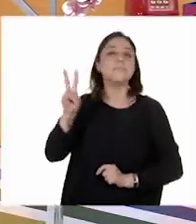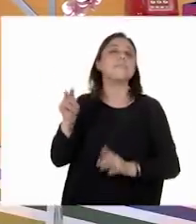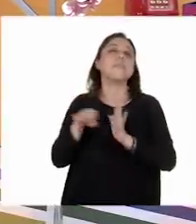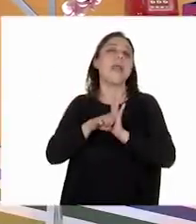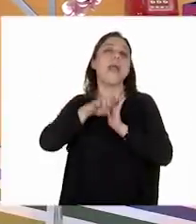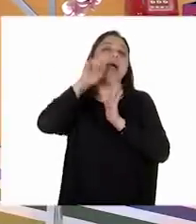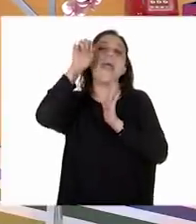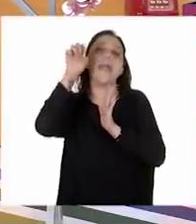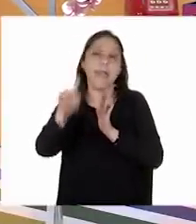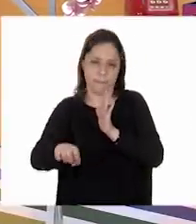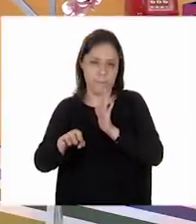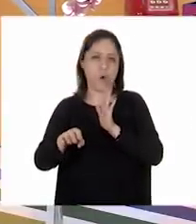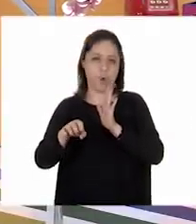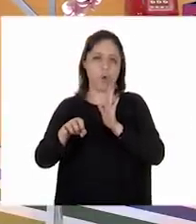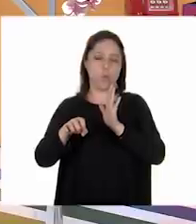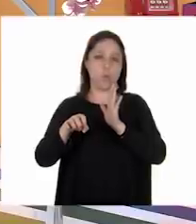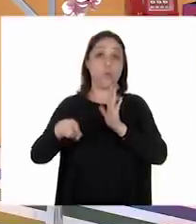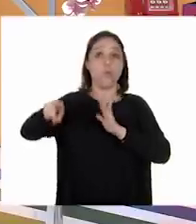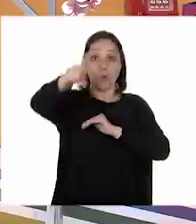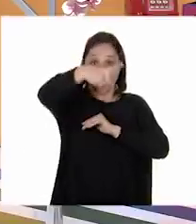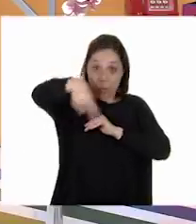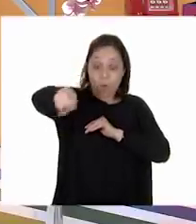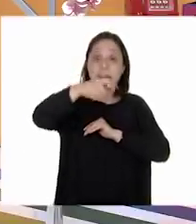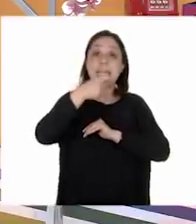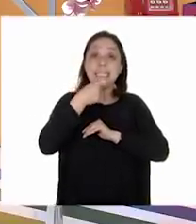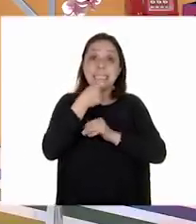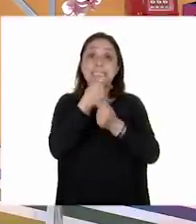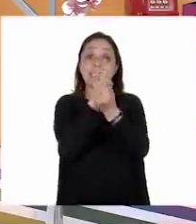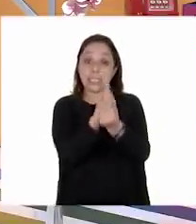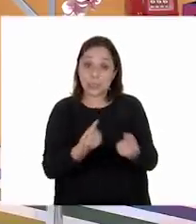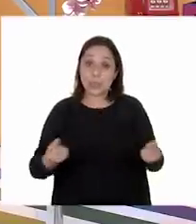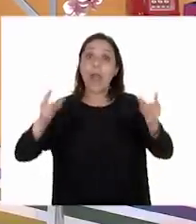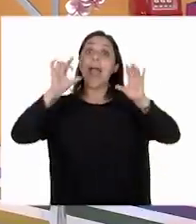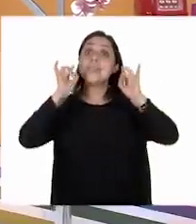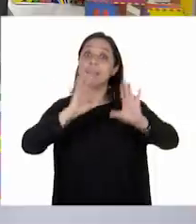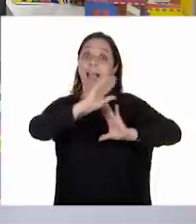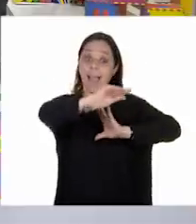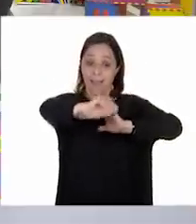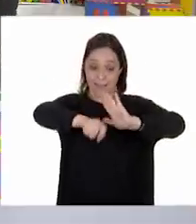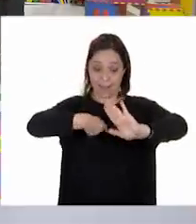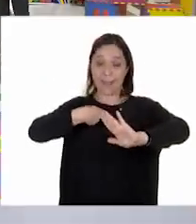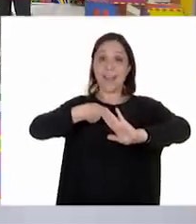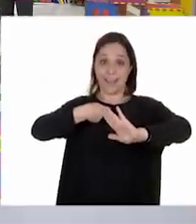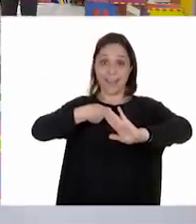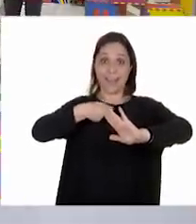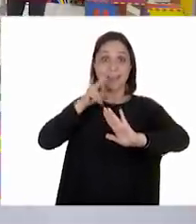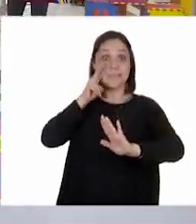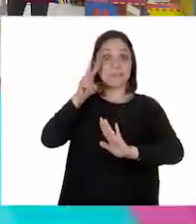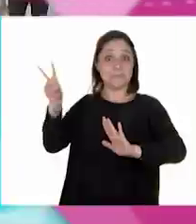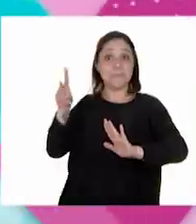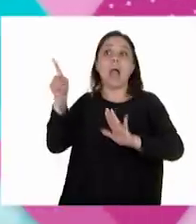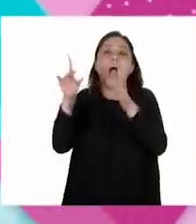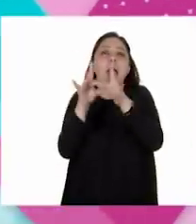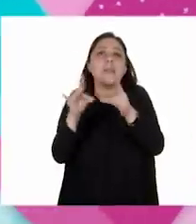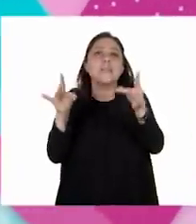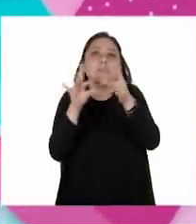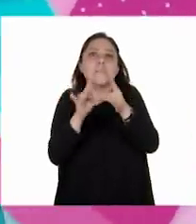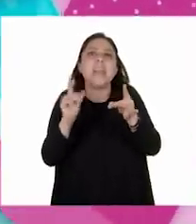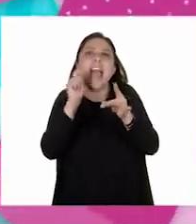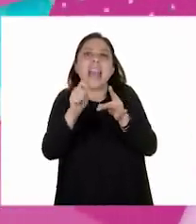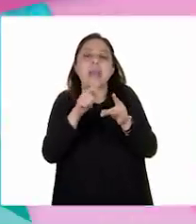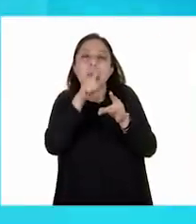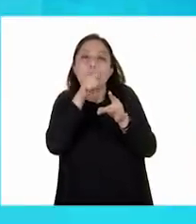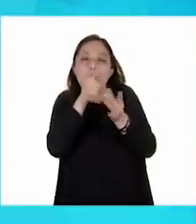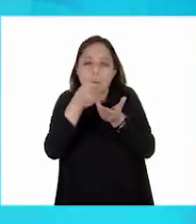texto que ya nos mandaron las niñas y los niños y que habla acerca de los michiotes. Uy. Qué rico,